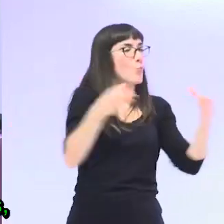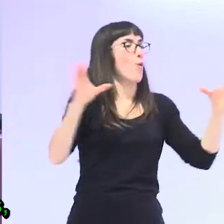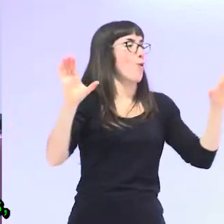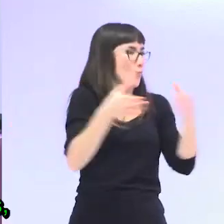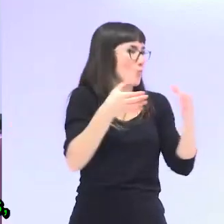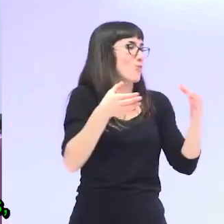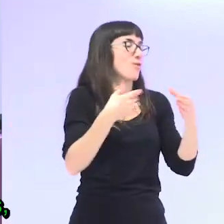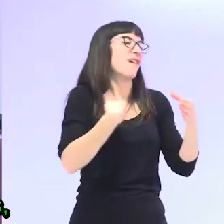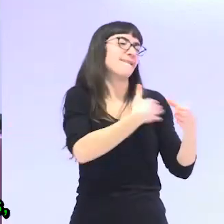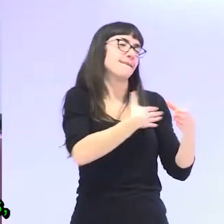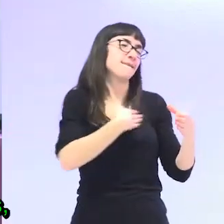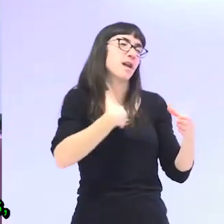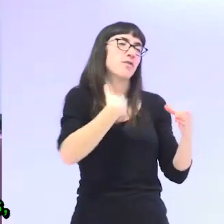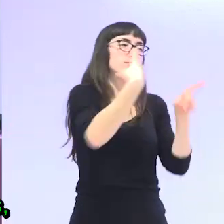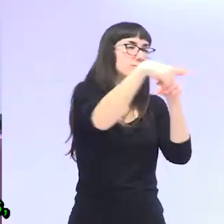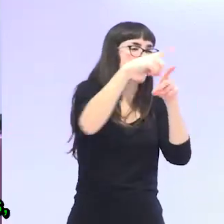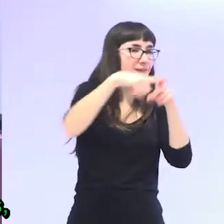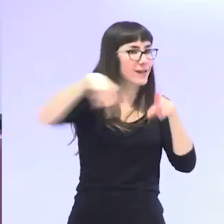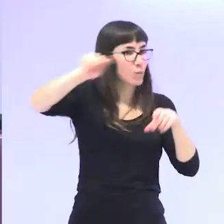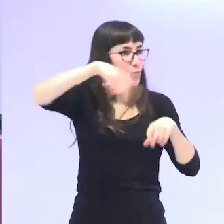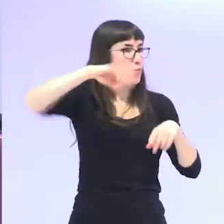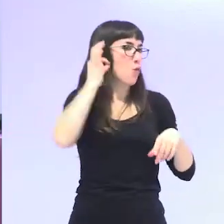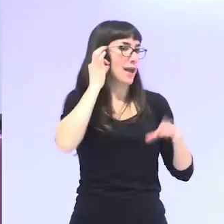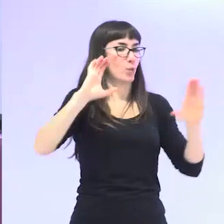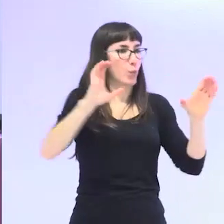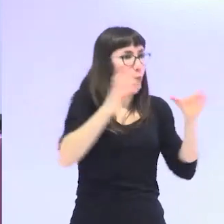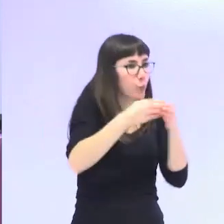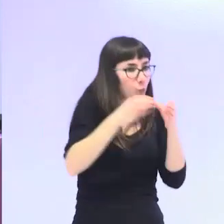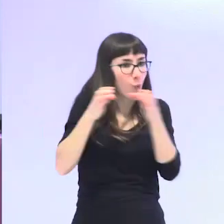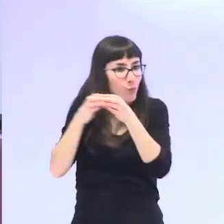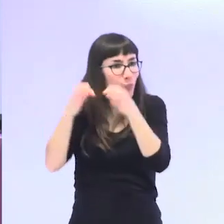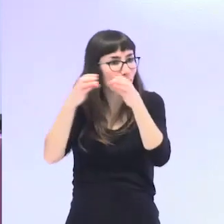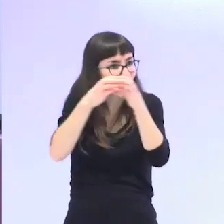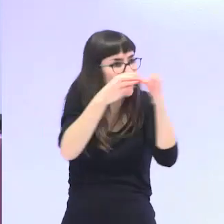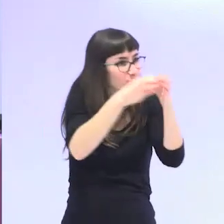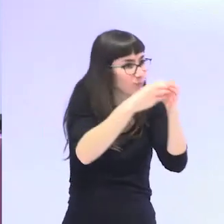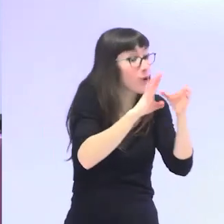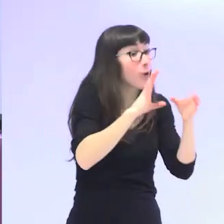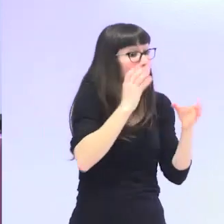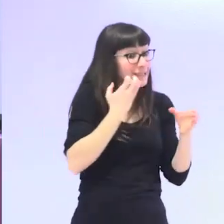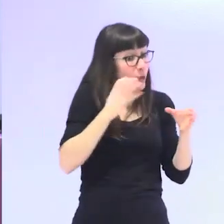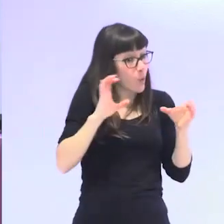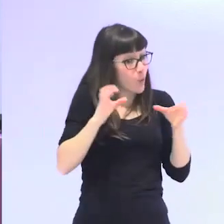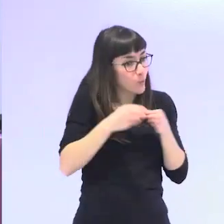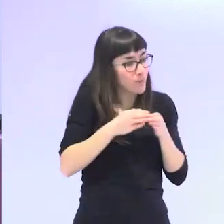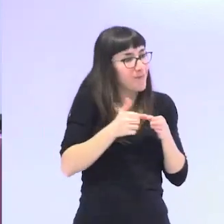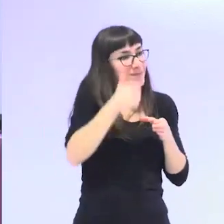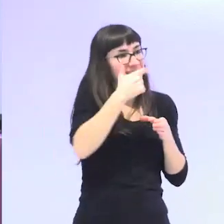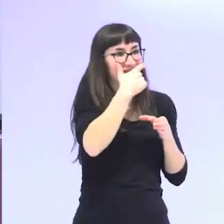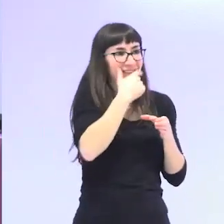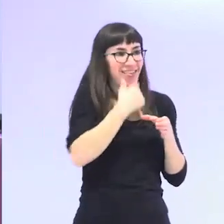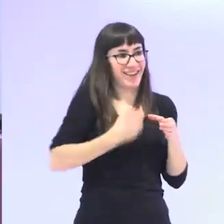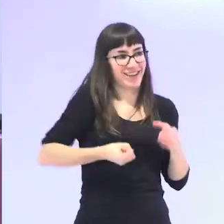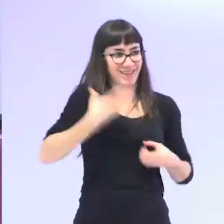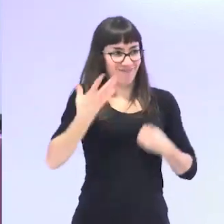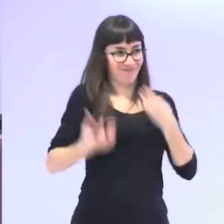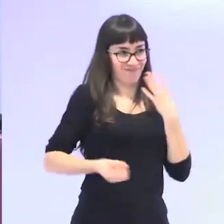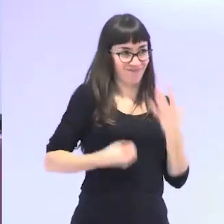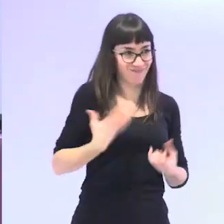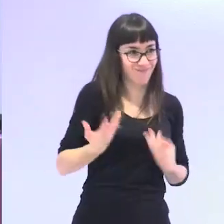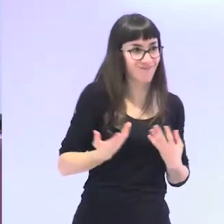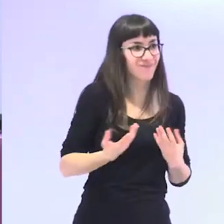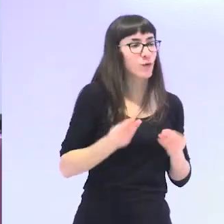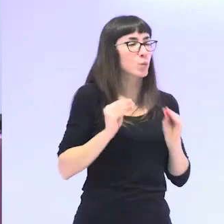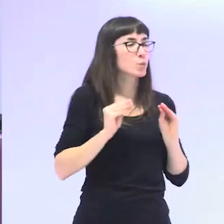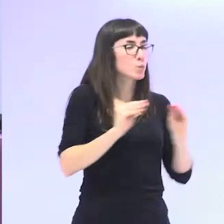era juntar a mujeres en pequeños grupos porque en grupo las mujeres son mucho más capaces de contar aquello que han vivido,